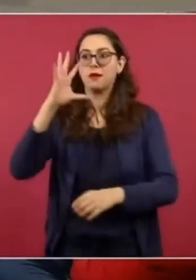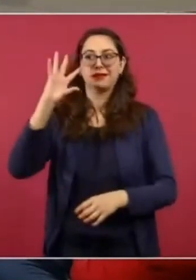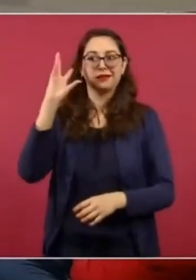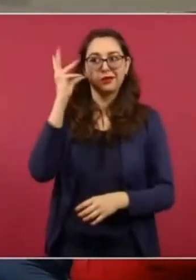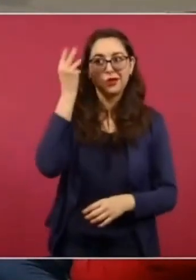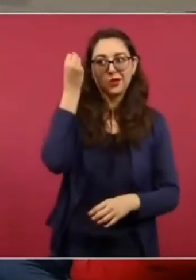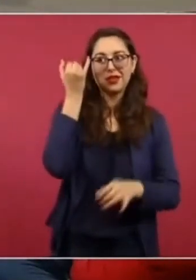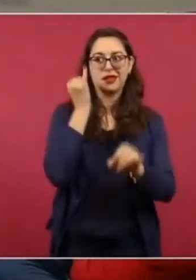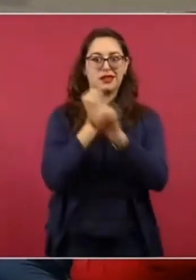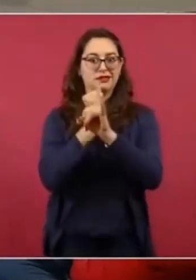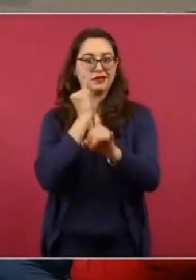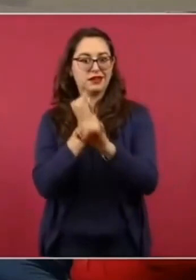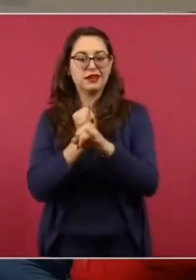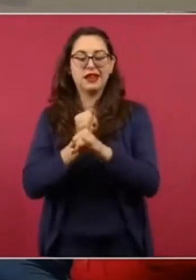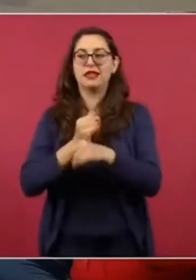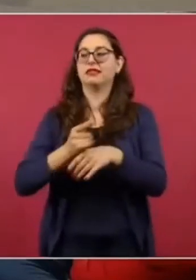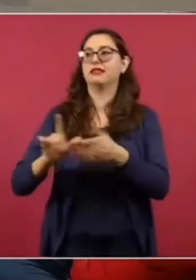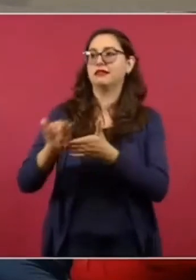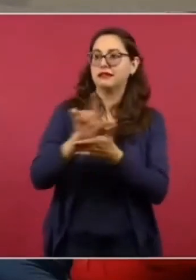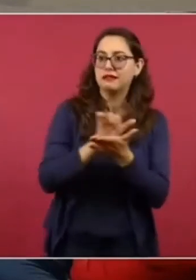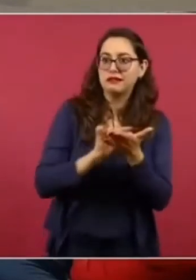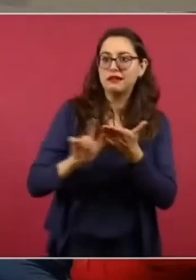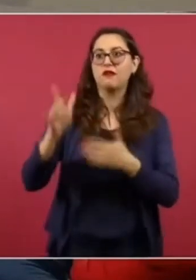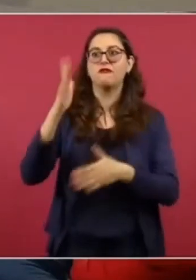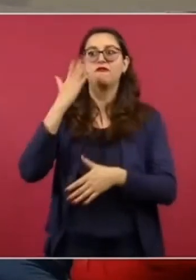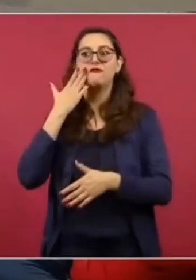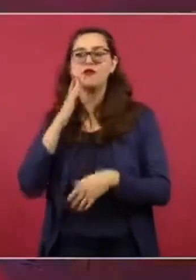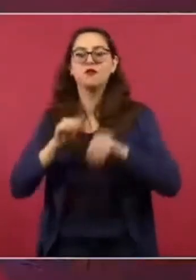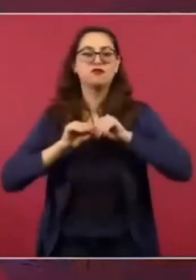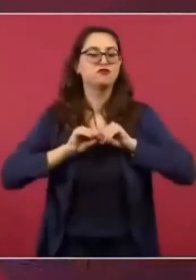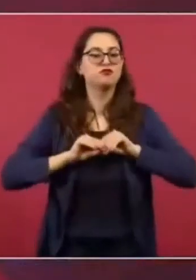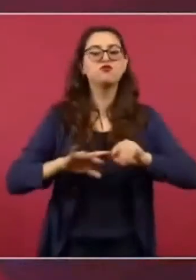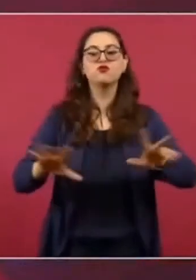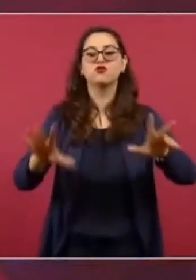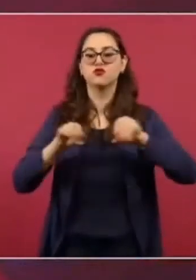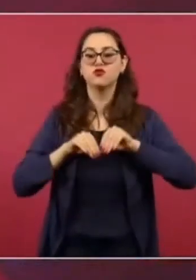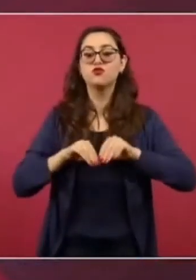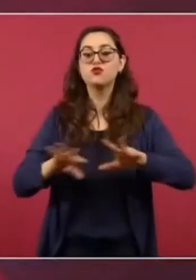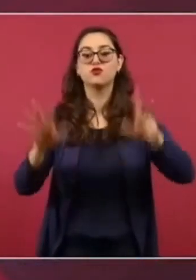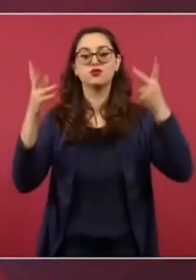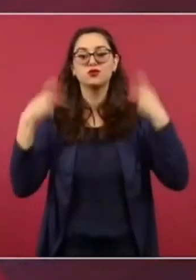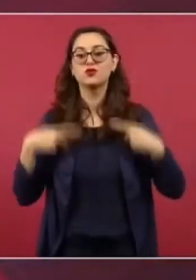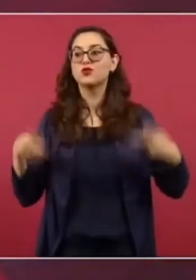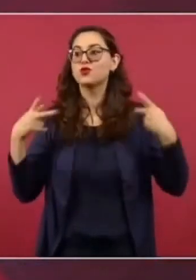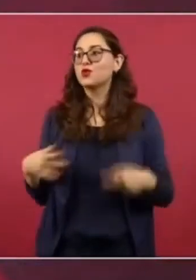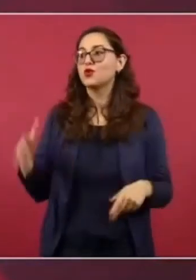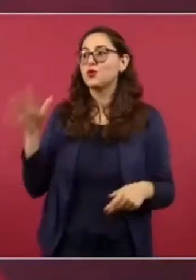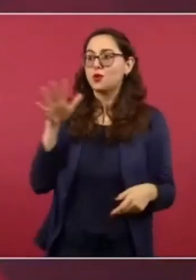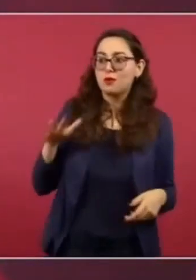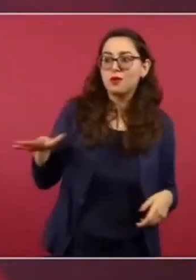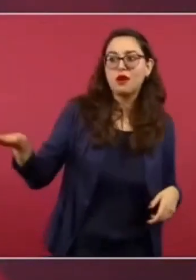Un pueblo también muy